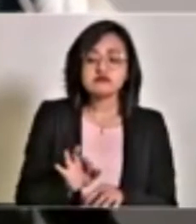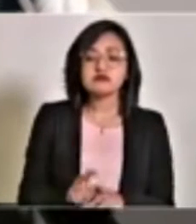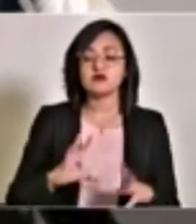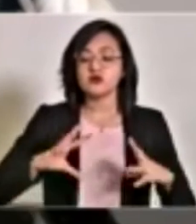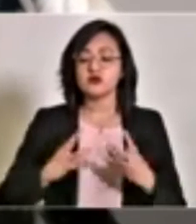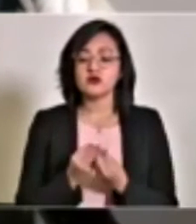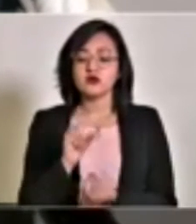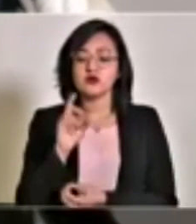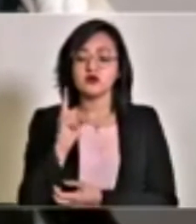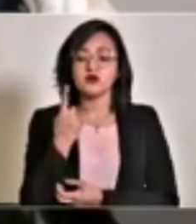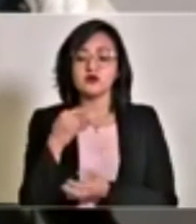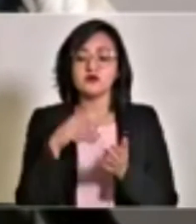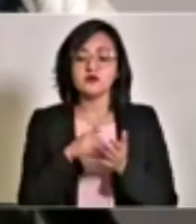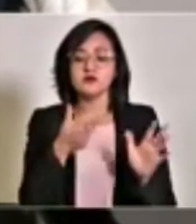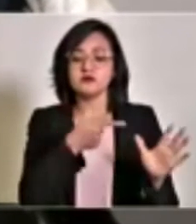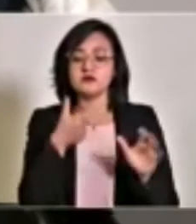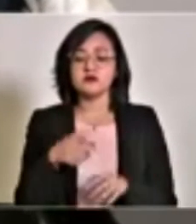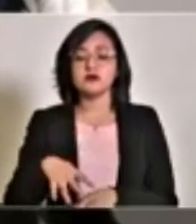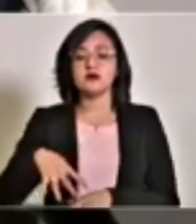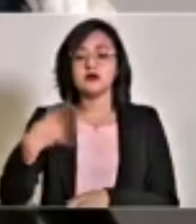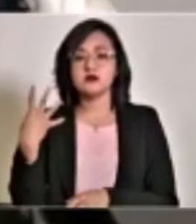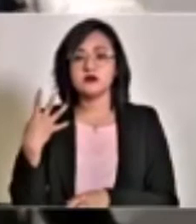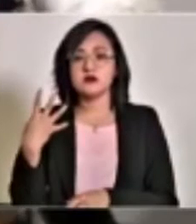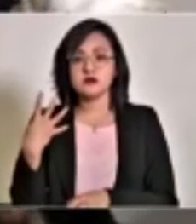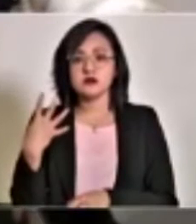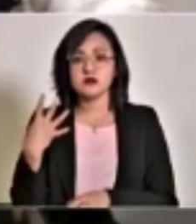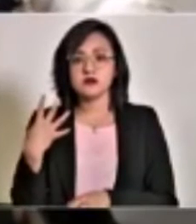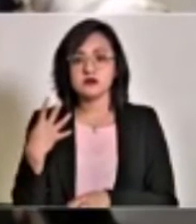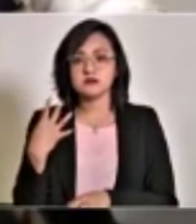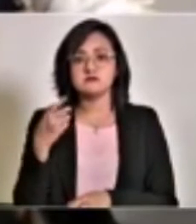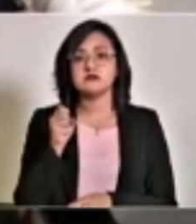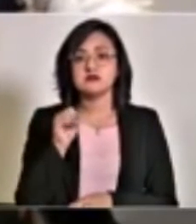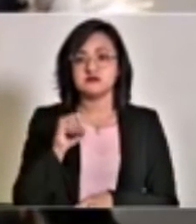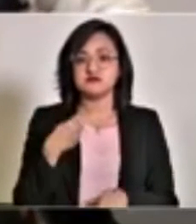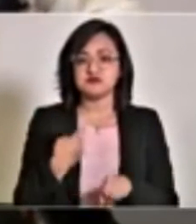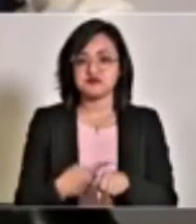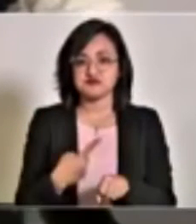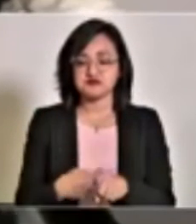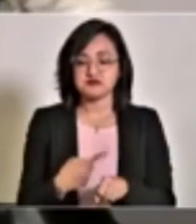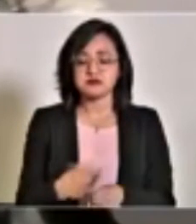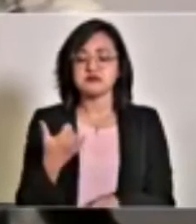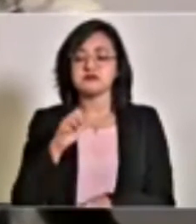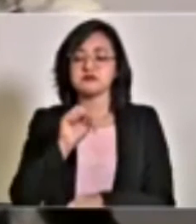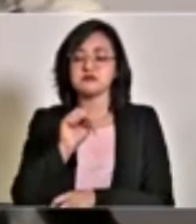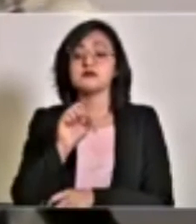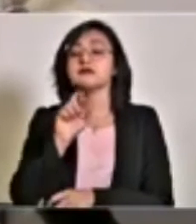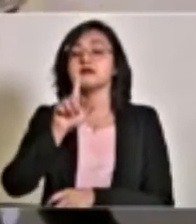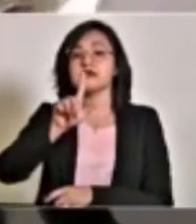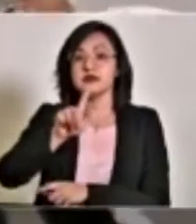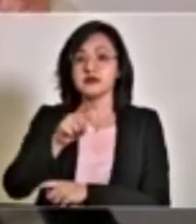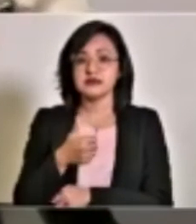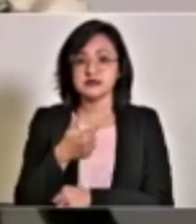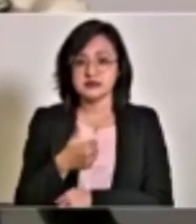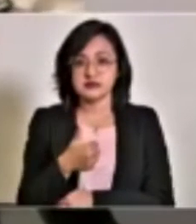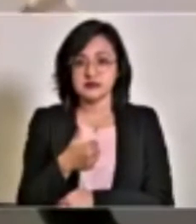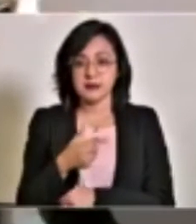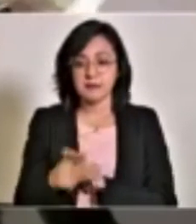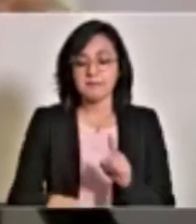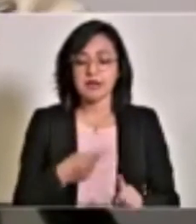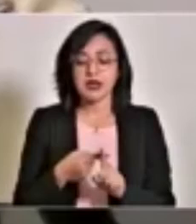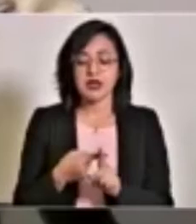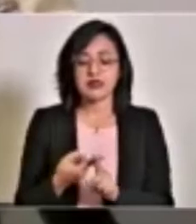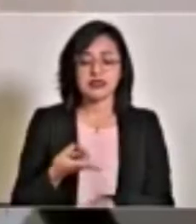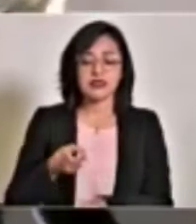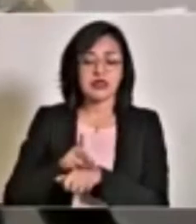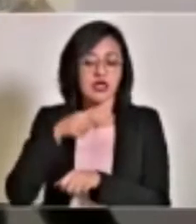acumulado de 31.714 positivos y 76 positivos más